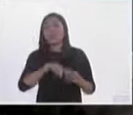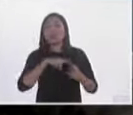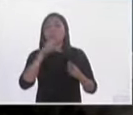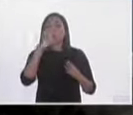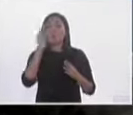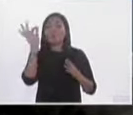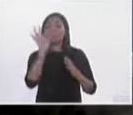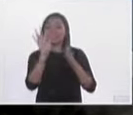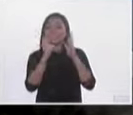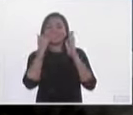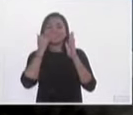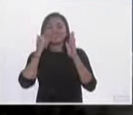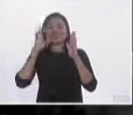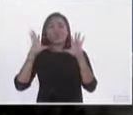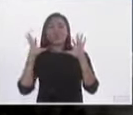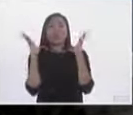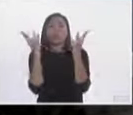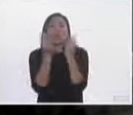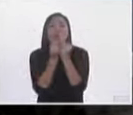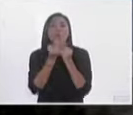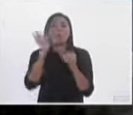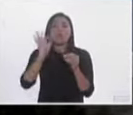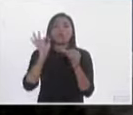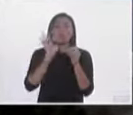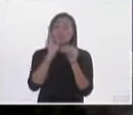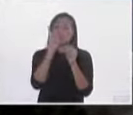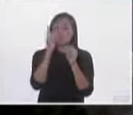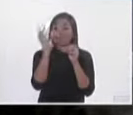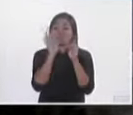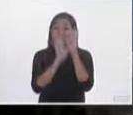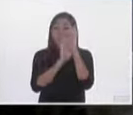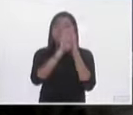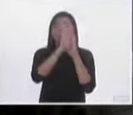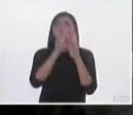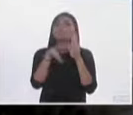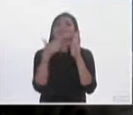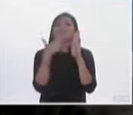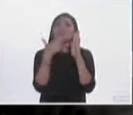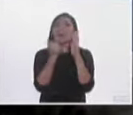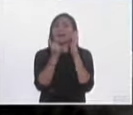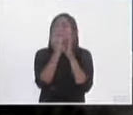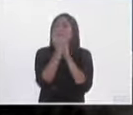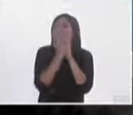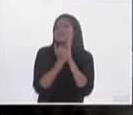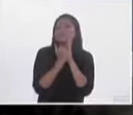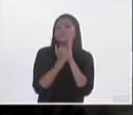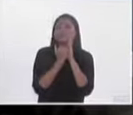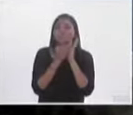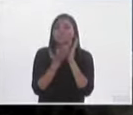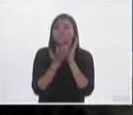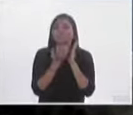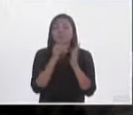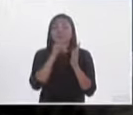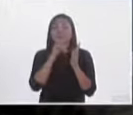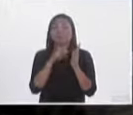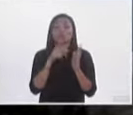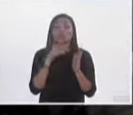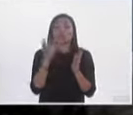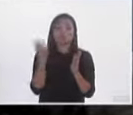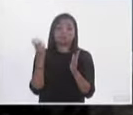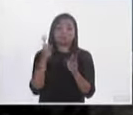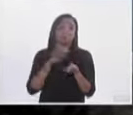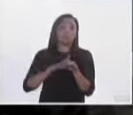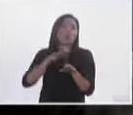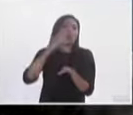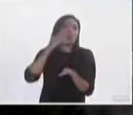y en realidad si uno ve los candidatos independientes triunfadores son mucho menos. Está el caso del Bronco, efectivamente el más